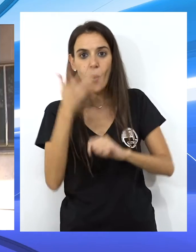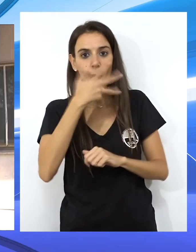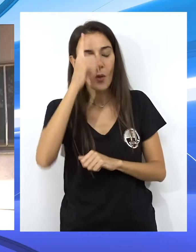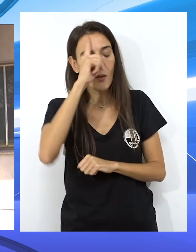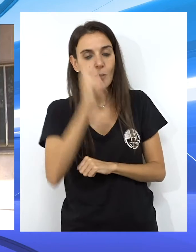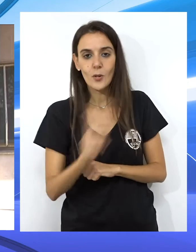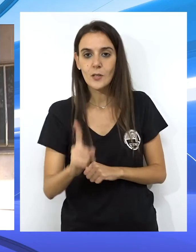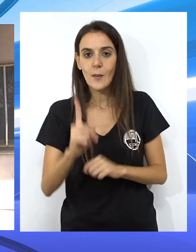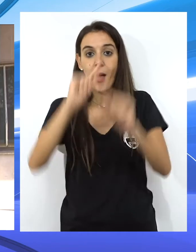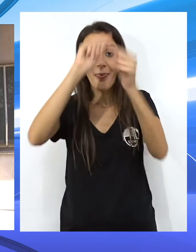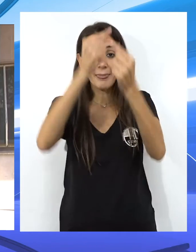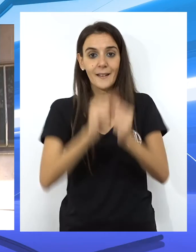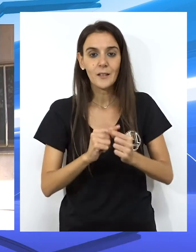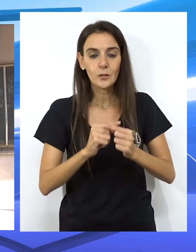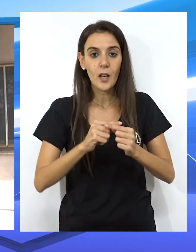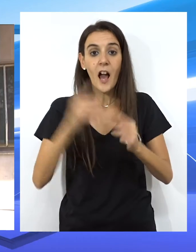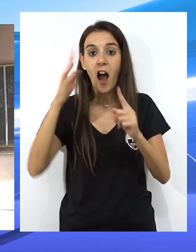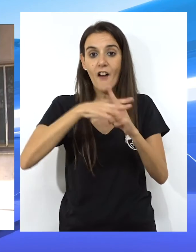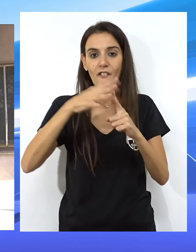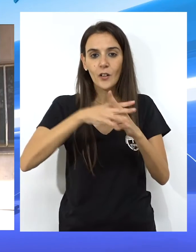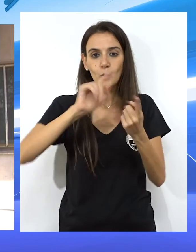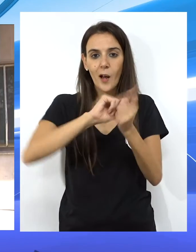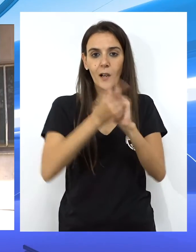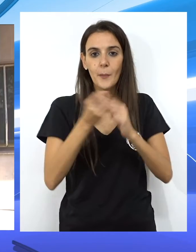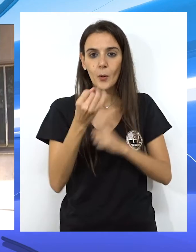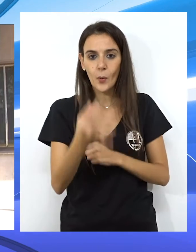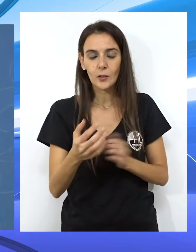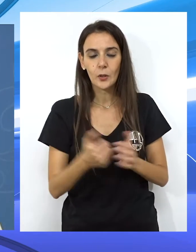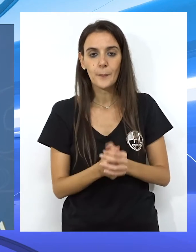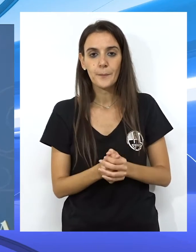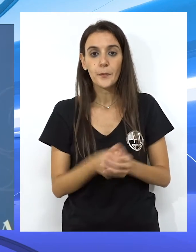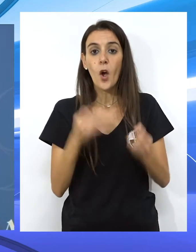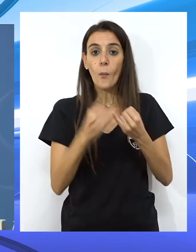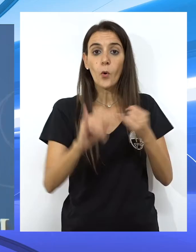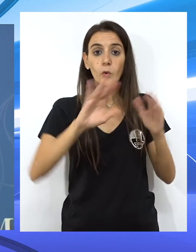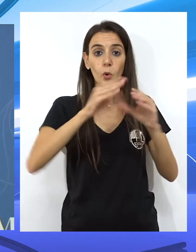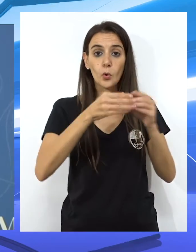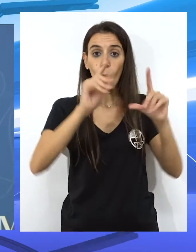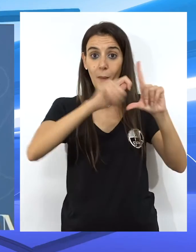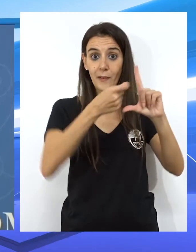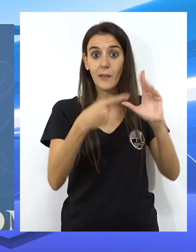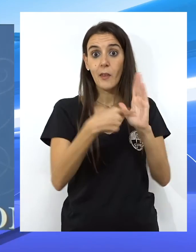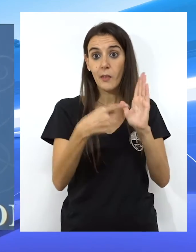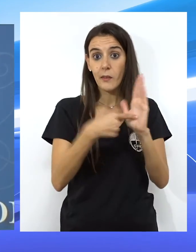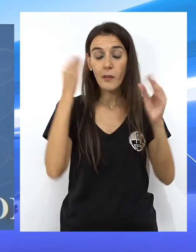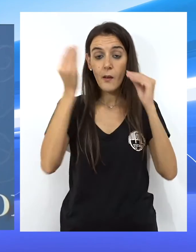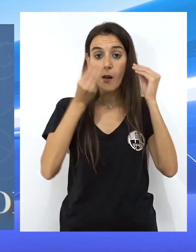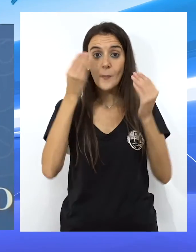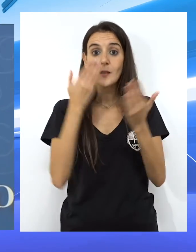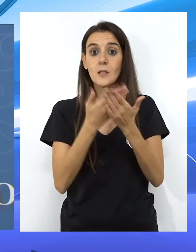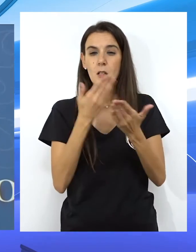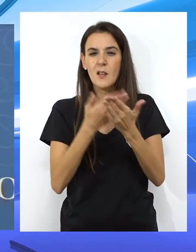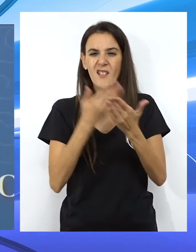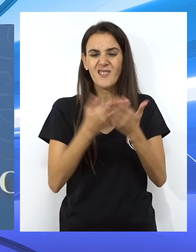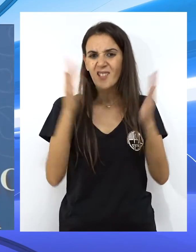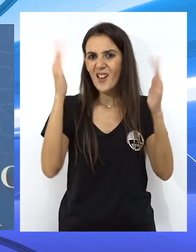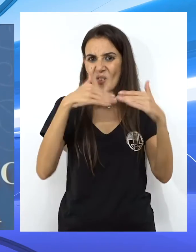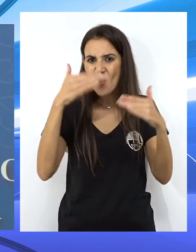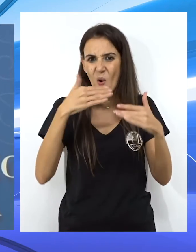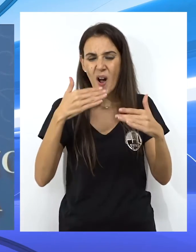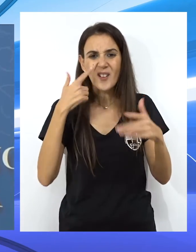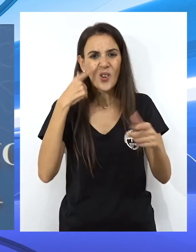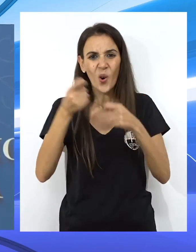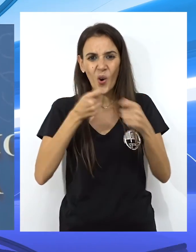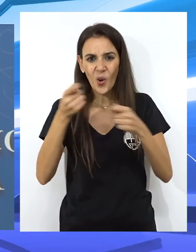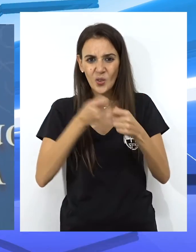desconoce qué datos aplicarán a la factura. Por último, MDIC considera que lo que califica como inexistente